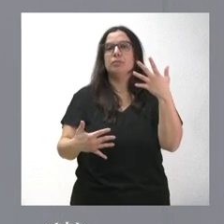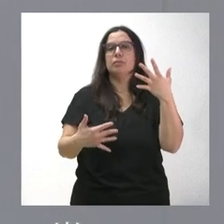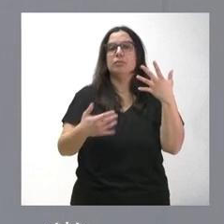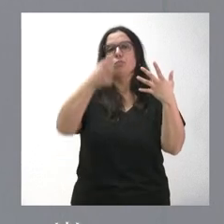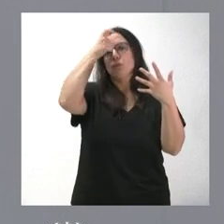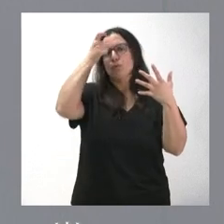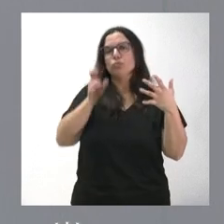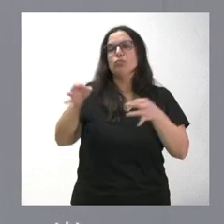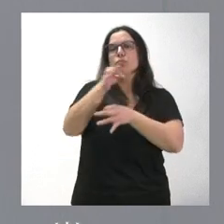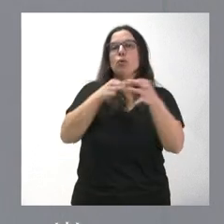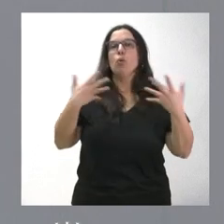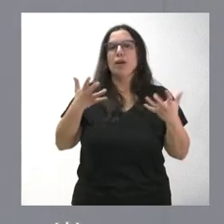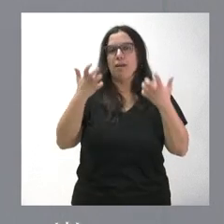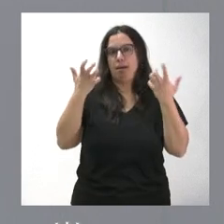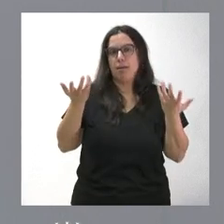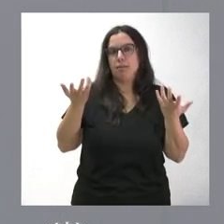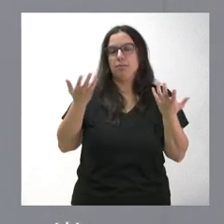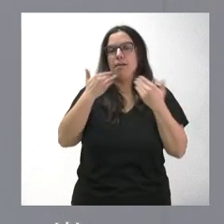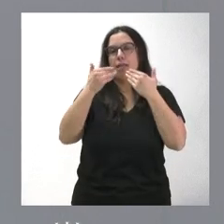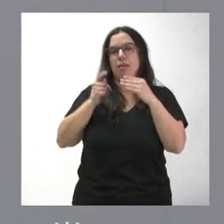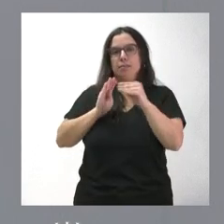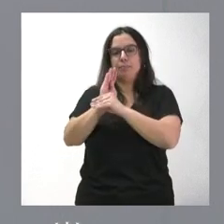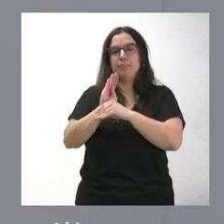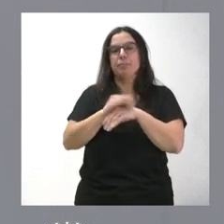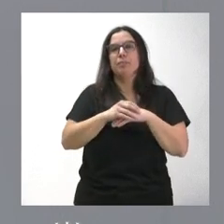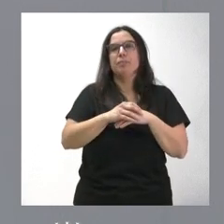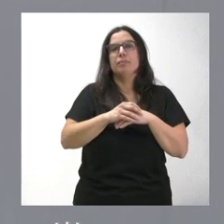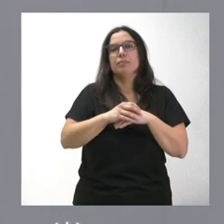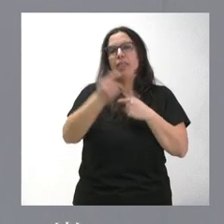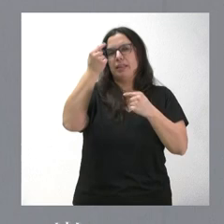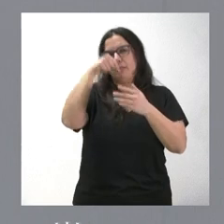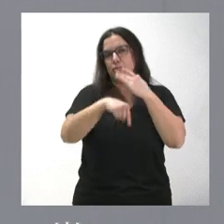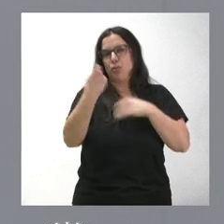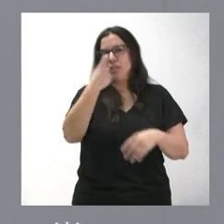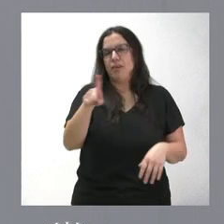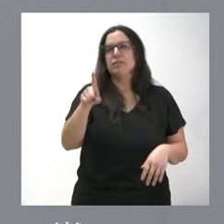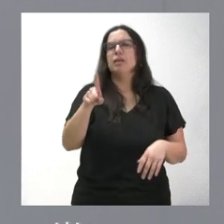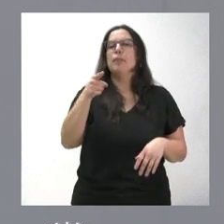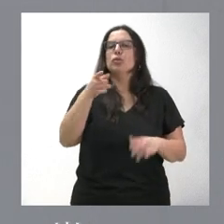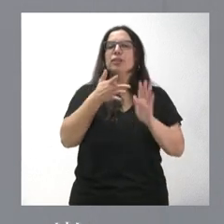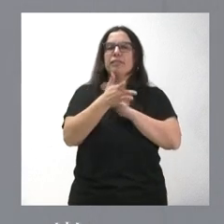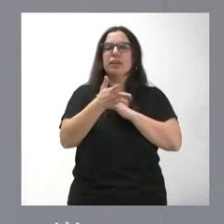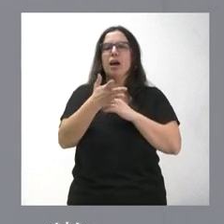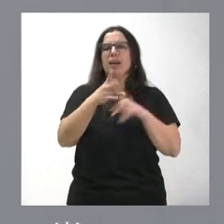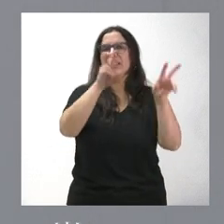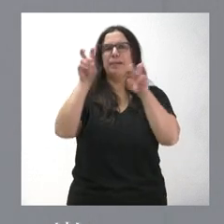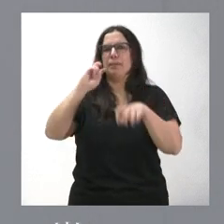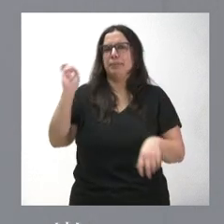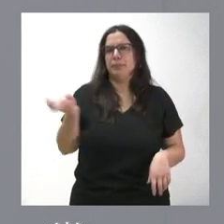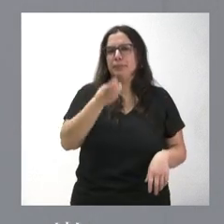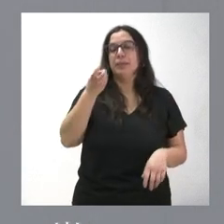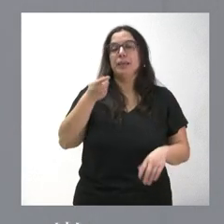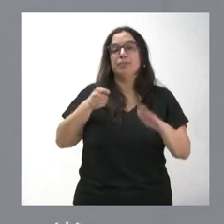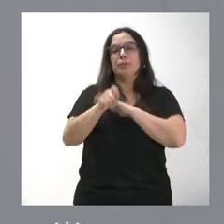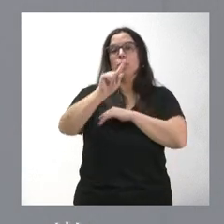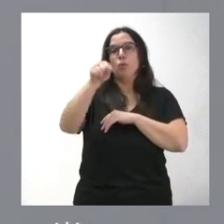municipios que se benefician de esta actuación y no paso yo a detallarlas, pero son actuaciones de diversa naturaleza con esta inversión